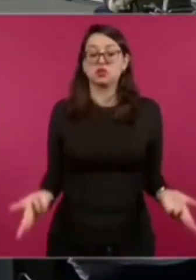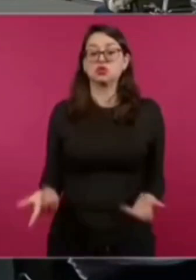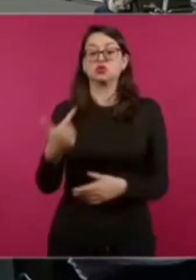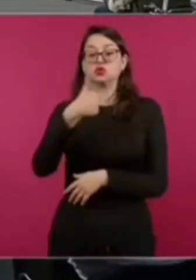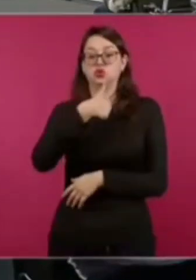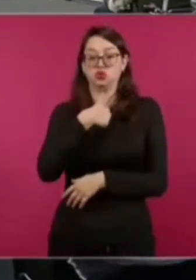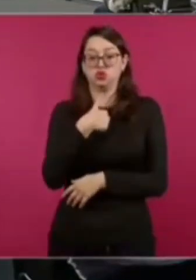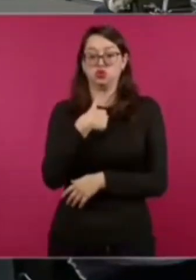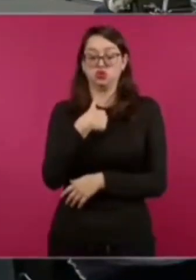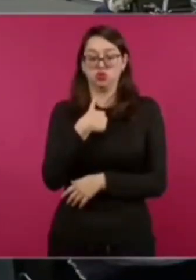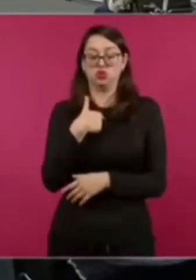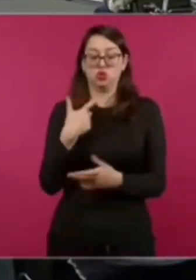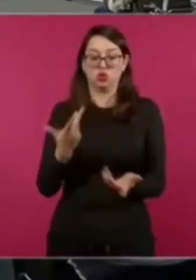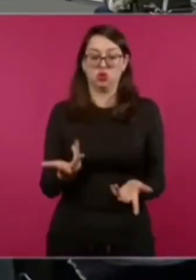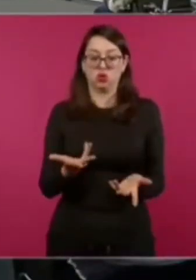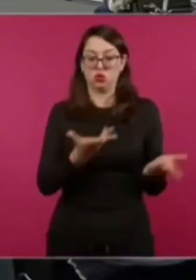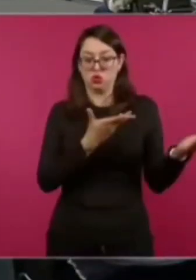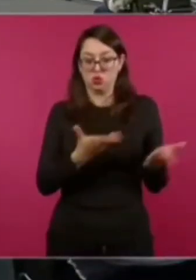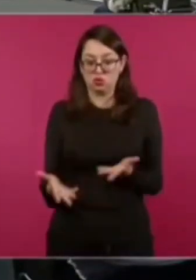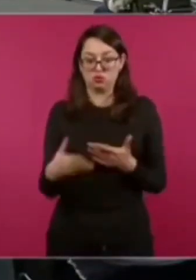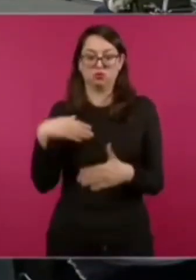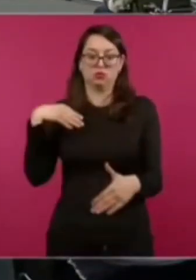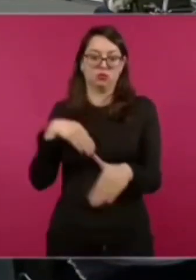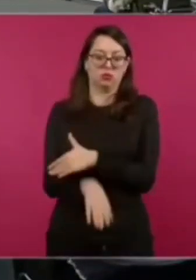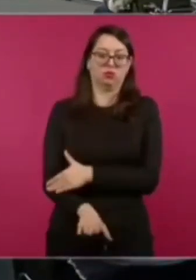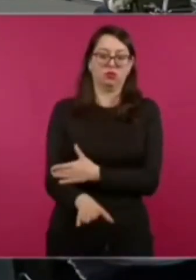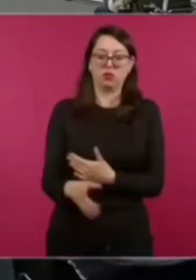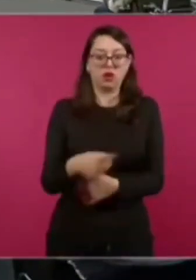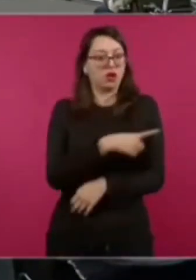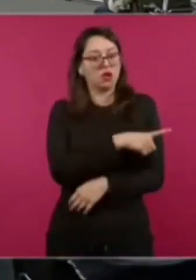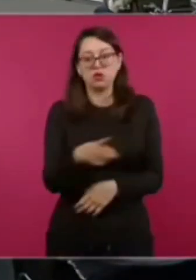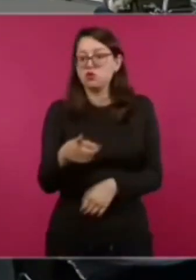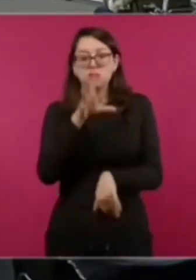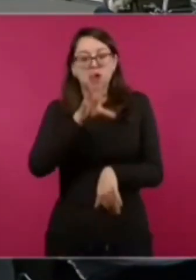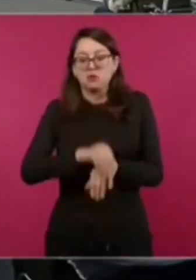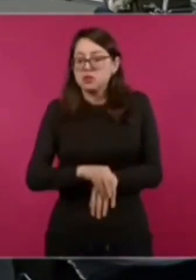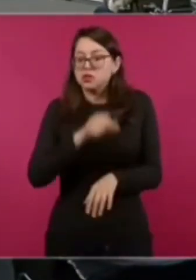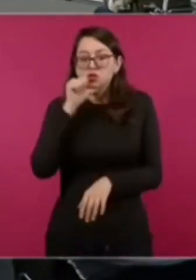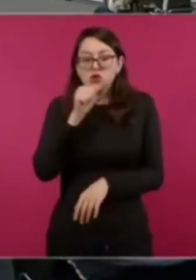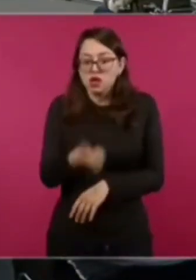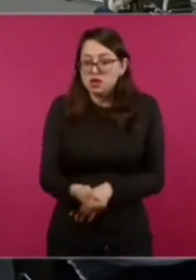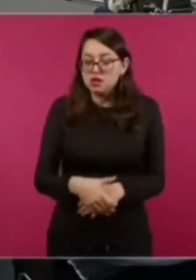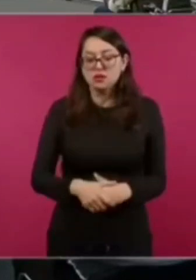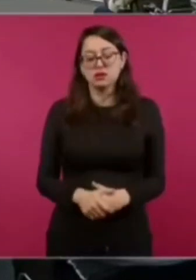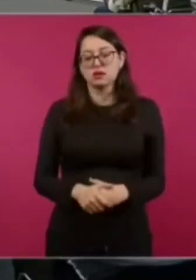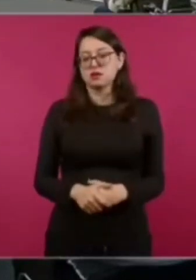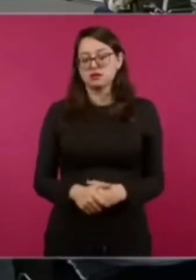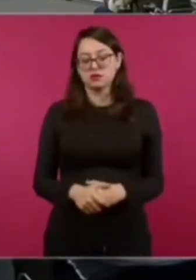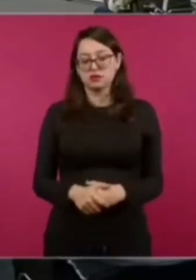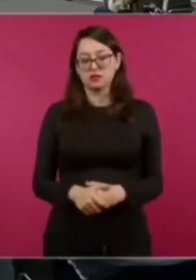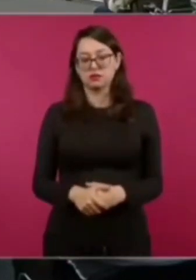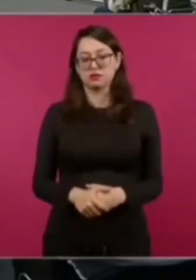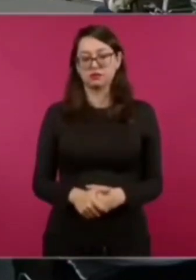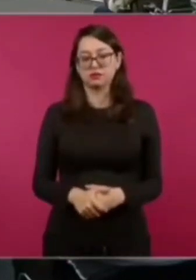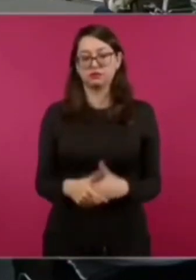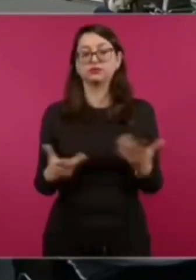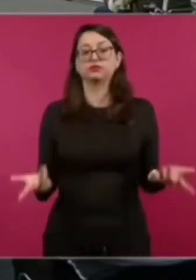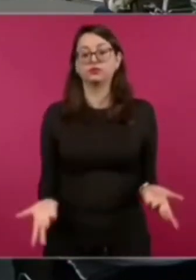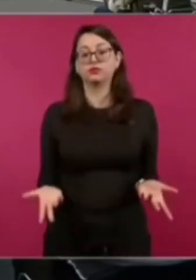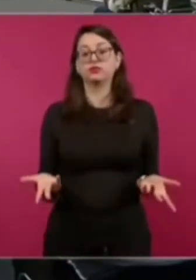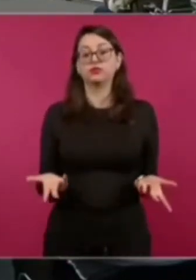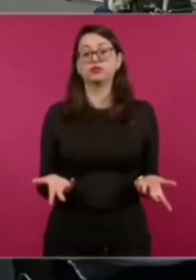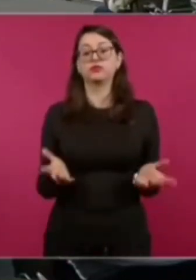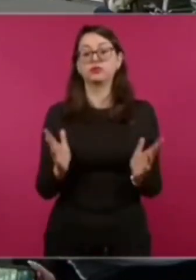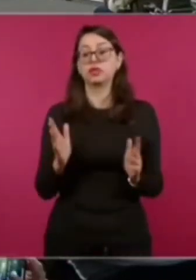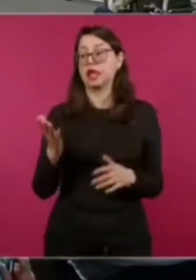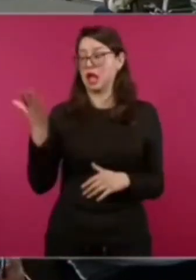fecha para poder entrar aquí, porque no me dejaban entrar recién regresando. Bueno, entonces así pude entrar el